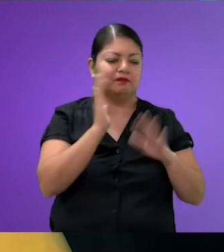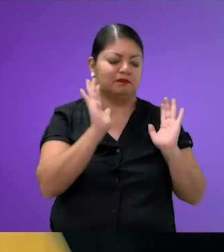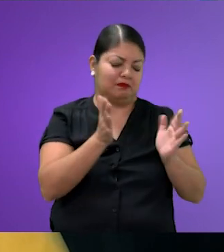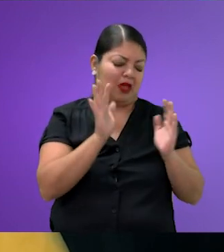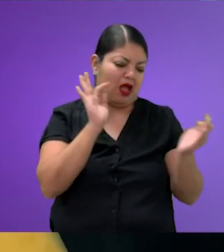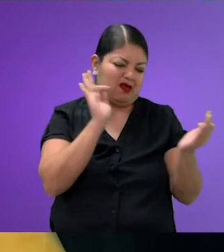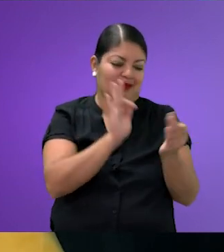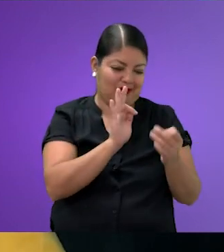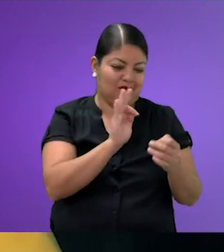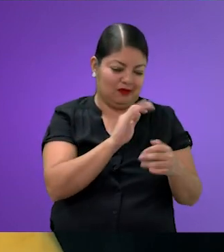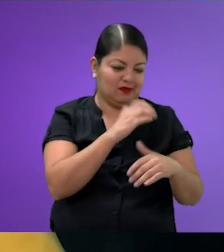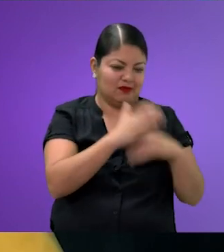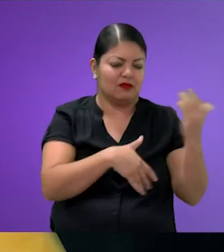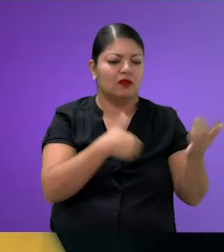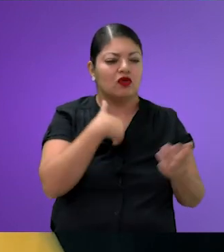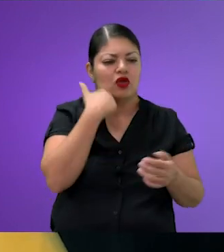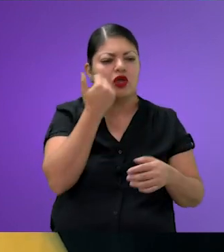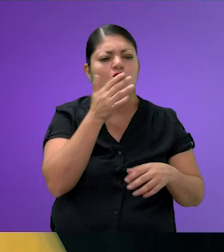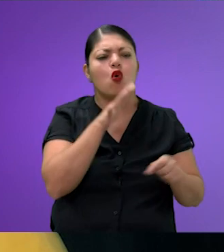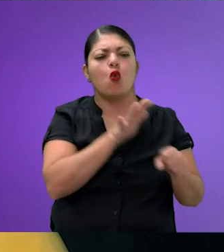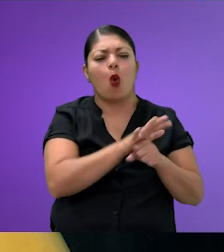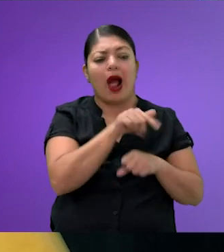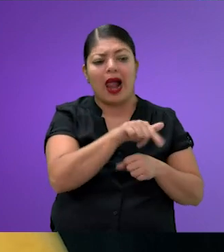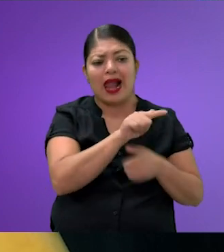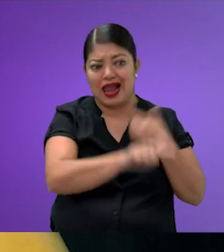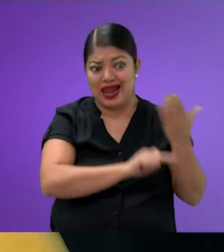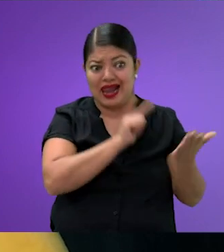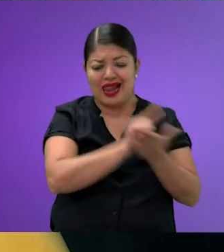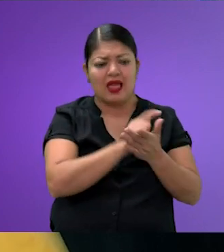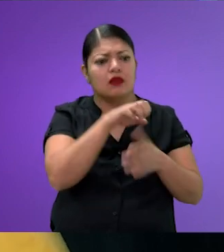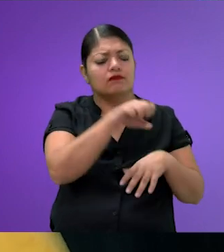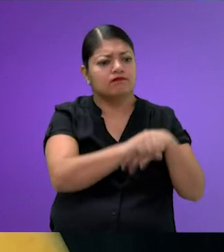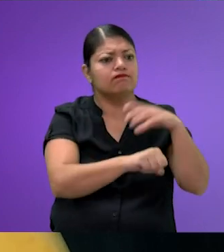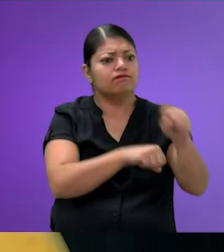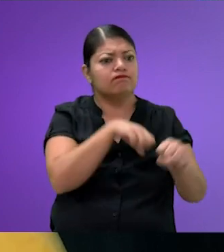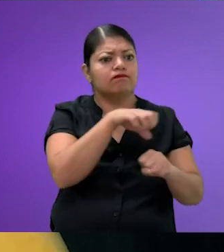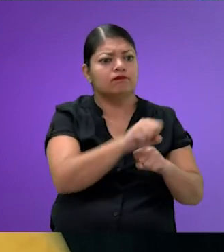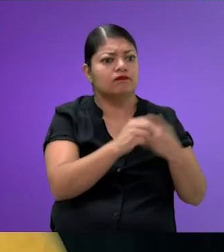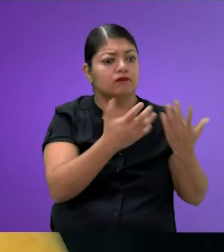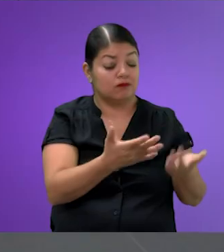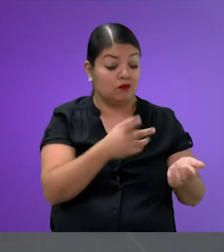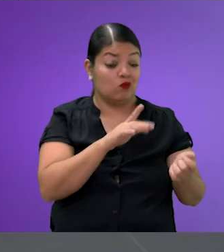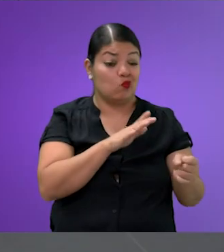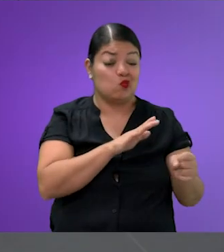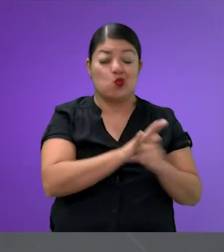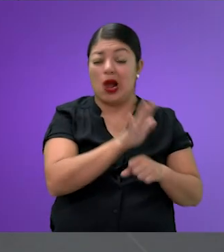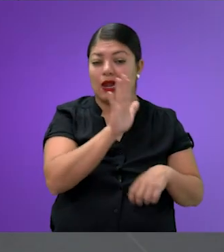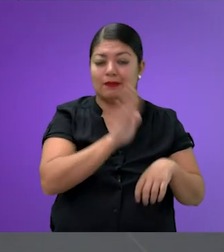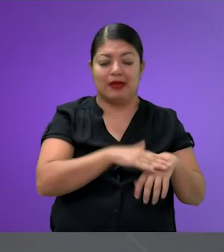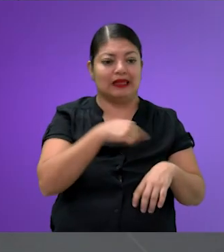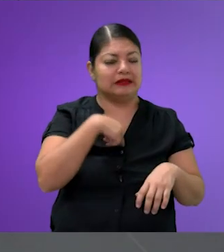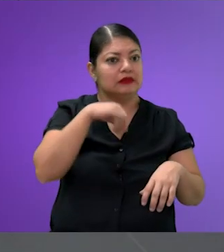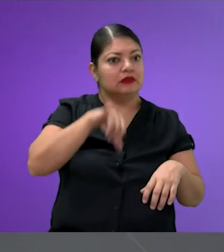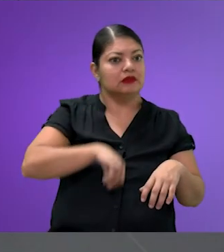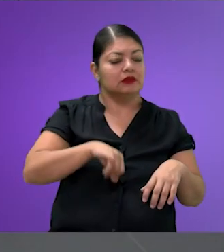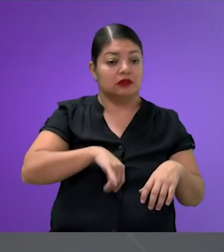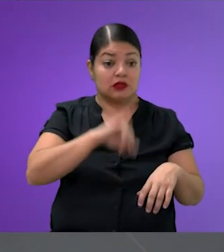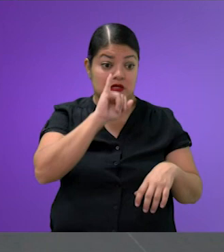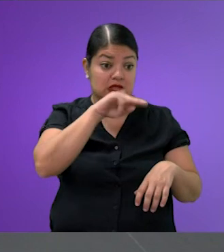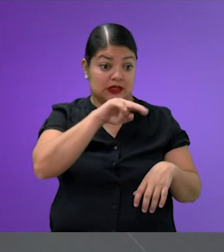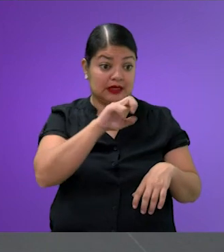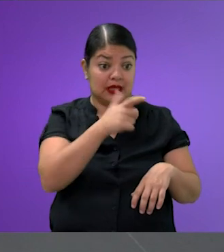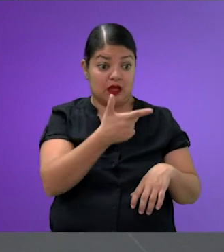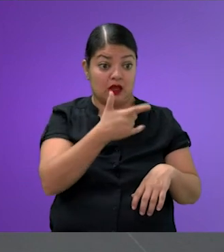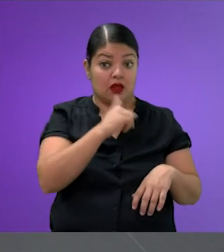me gustaría que habláramos de los logros que ha tenido ya esta ley y uno de los que se me hacen muy interesantes es que el Inegi, pues, ya